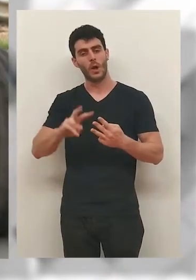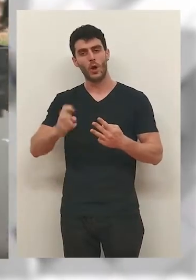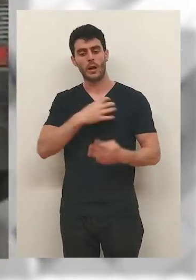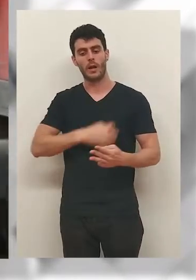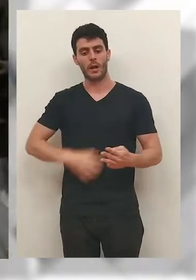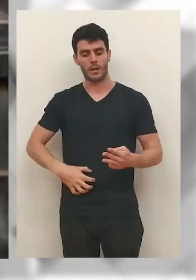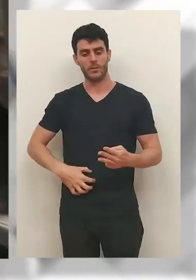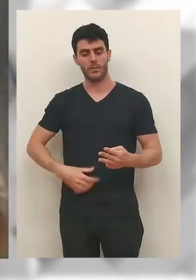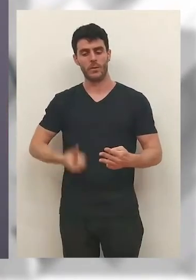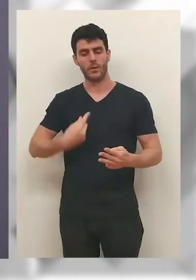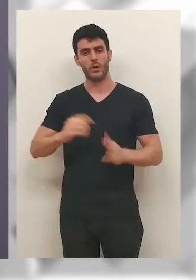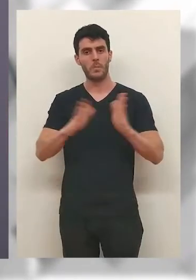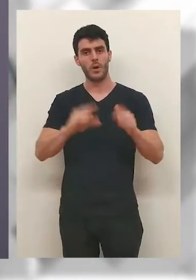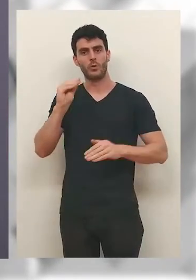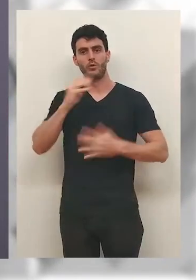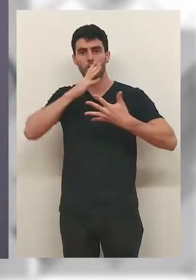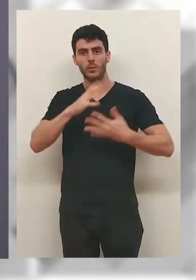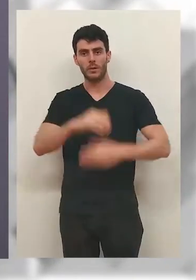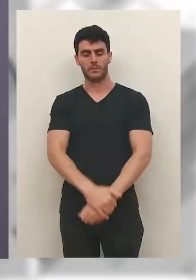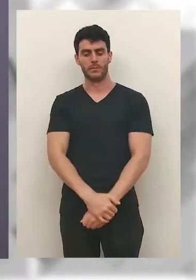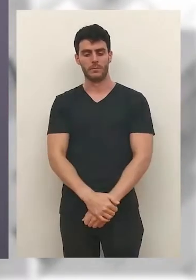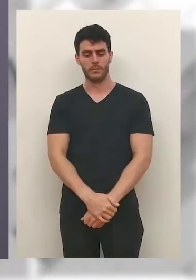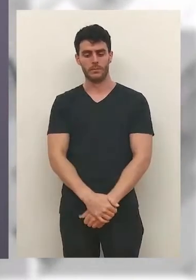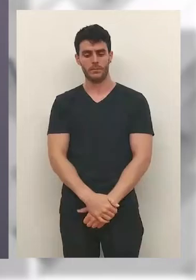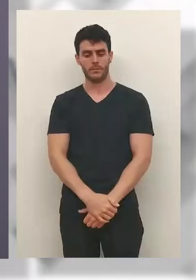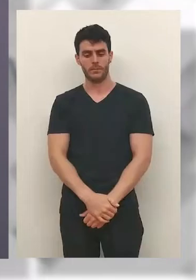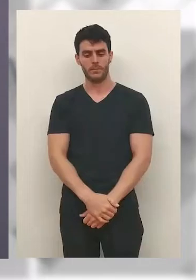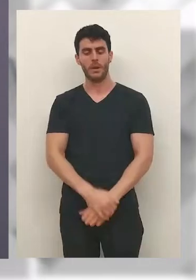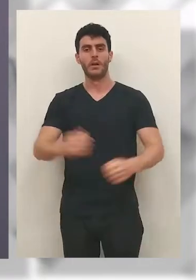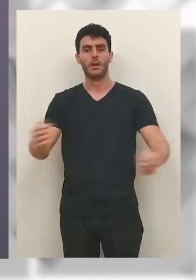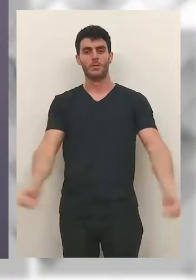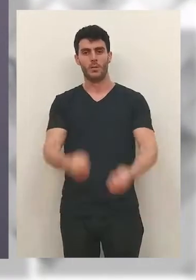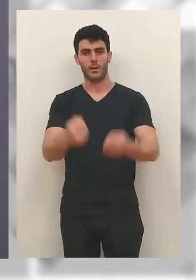Santo Domingo, y otra es la de Arnedo, que estamos haciendo el proyecto constructivo en estos momentos.